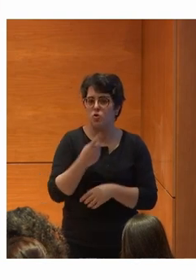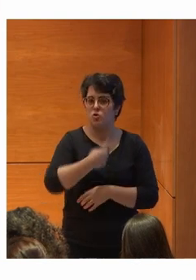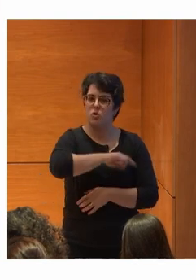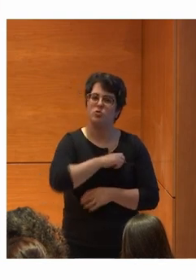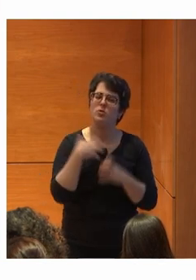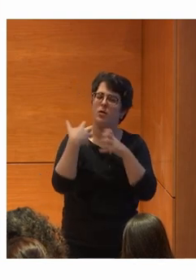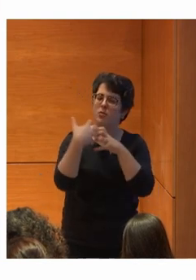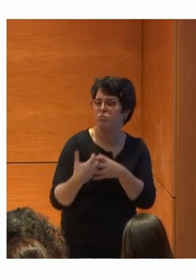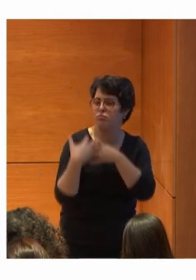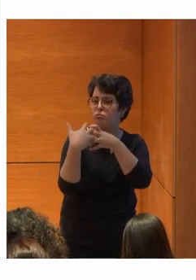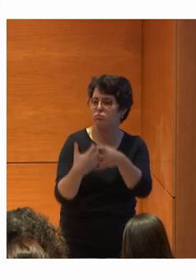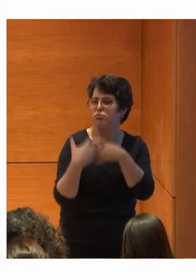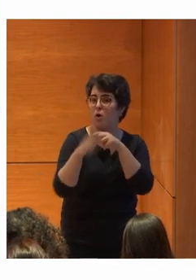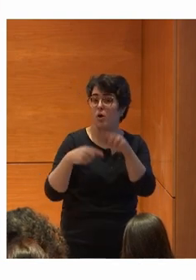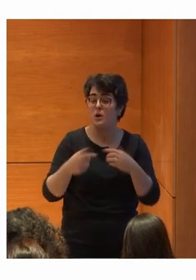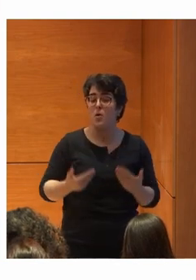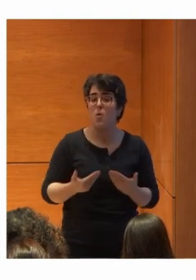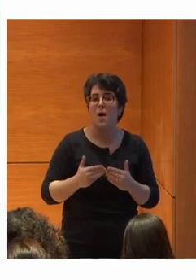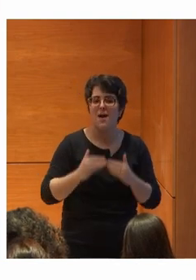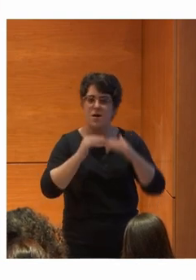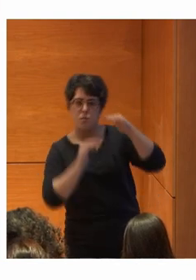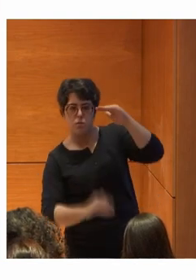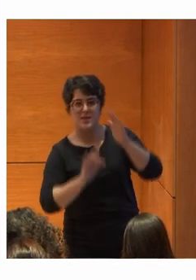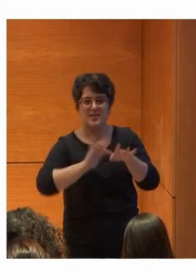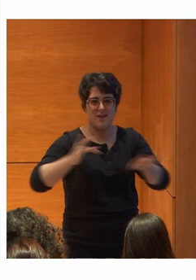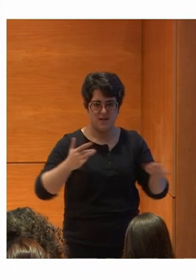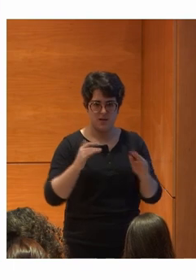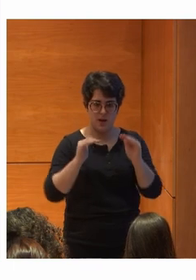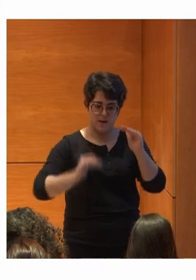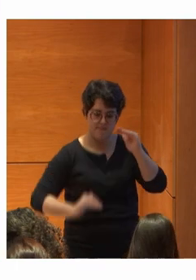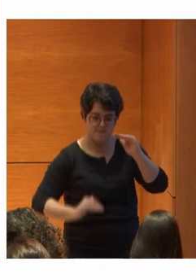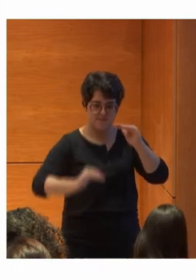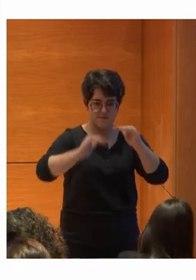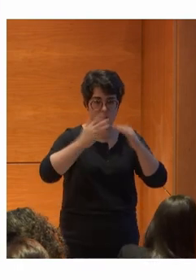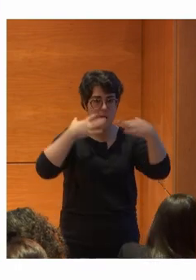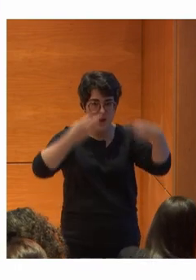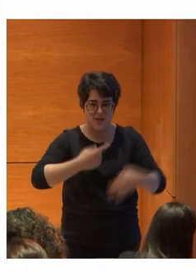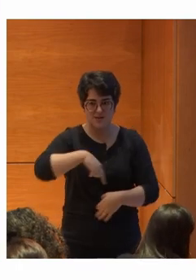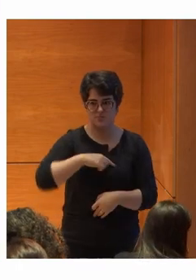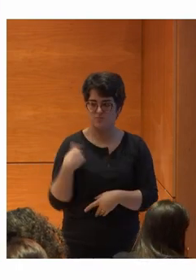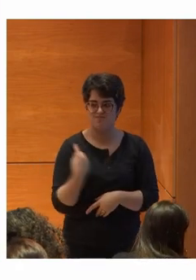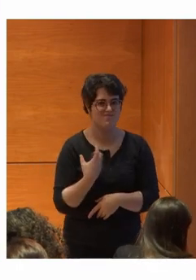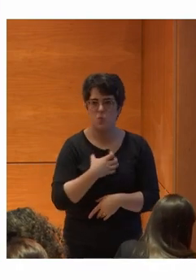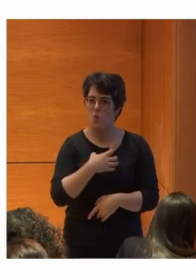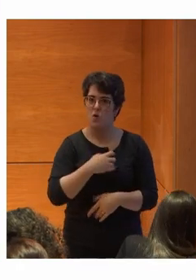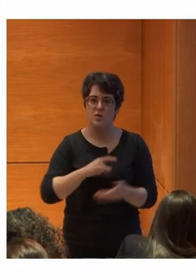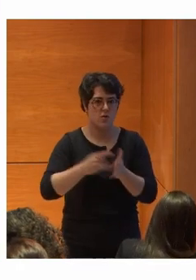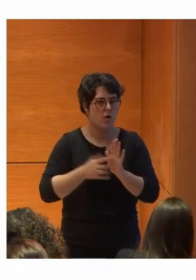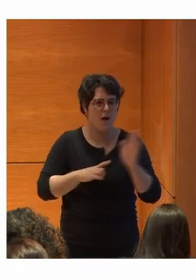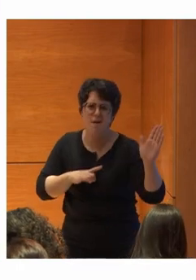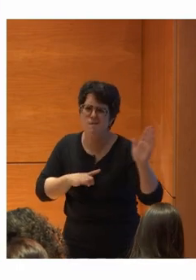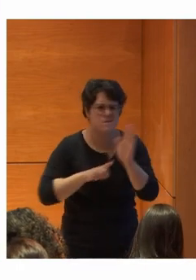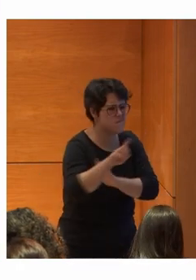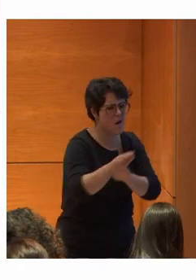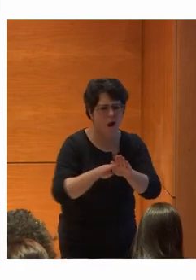Trabajando Para disminuir La brecha digital Pero sabemos Que solos no podemos ¿Vale? La tecnología avanza Muy rápido